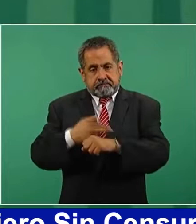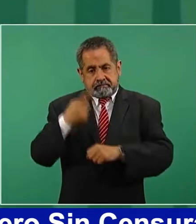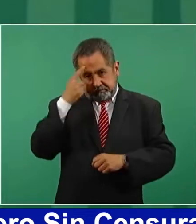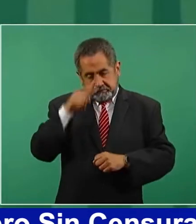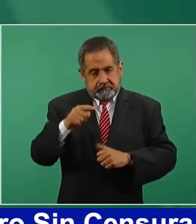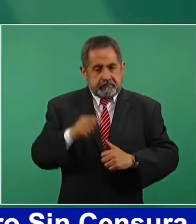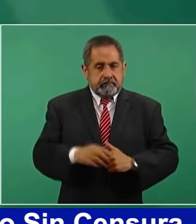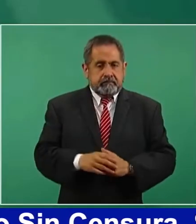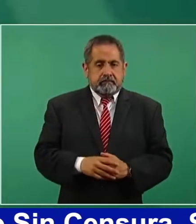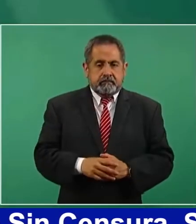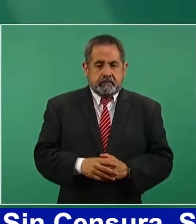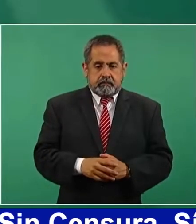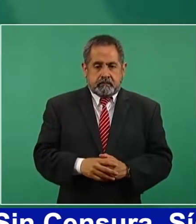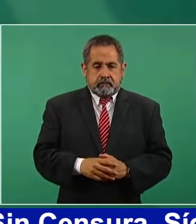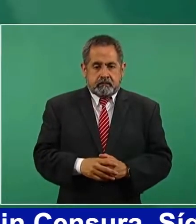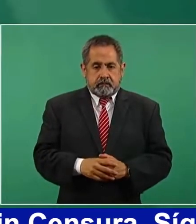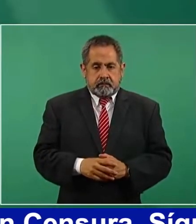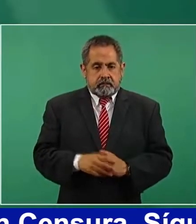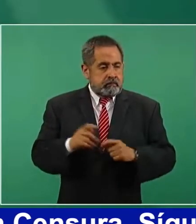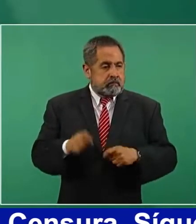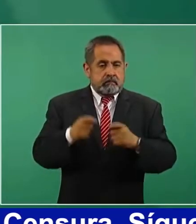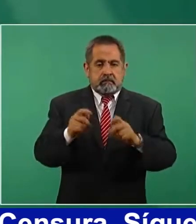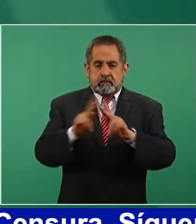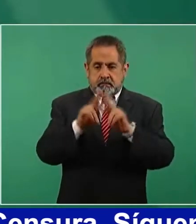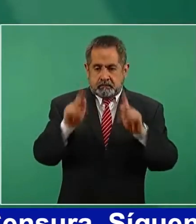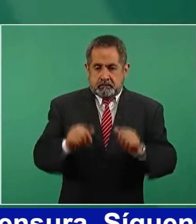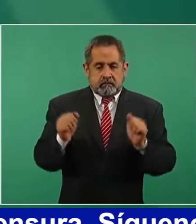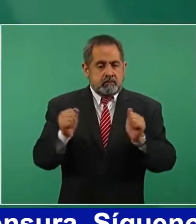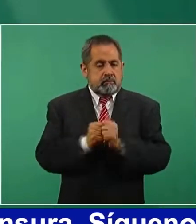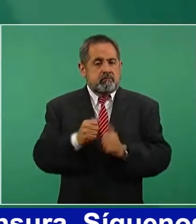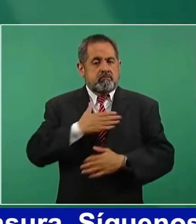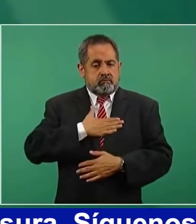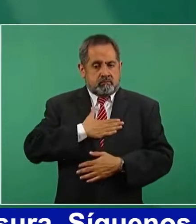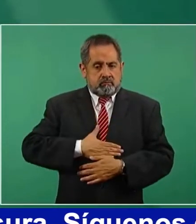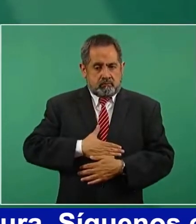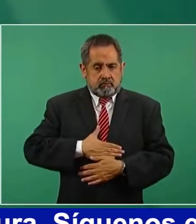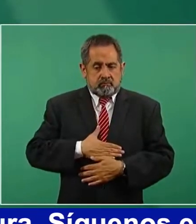garantizar la paz con justicia.